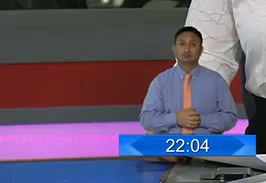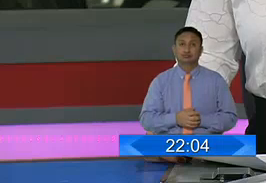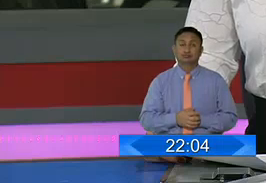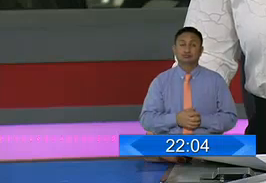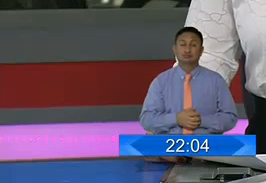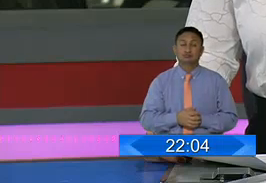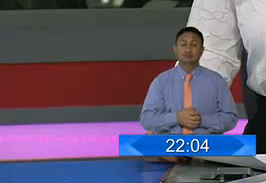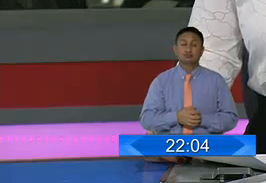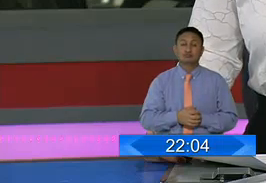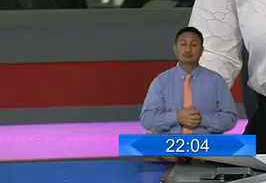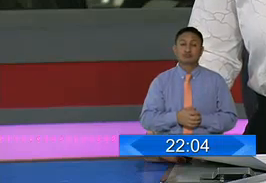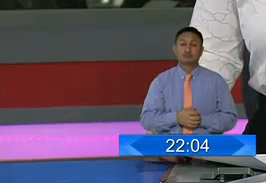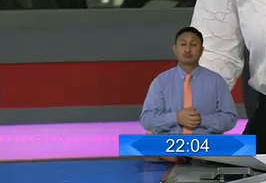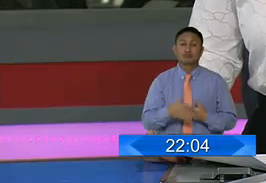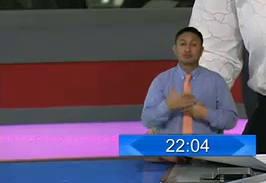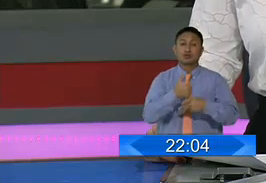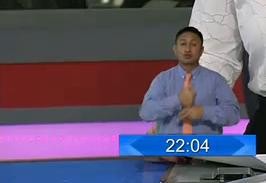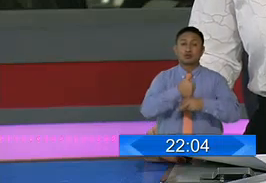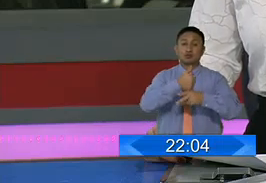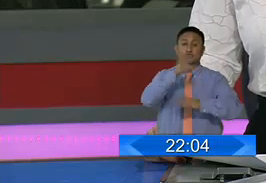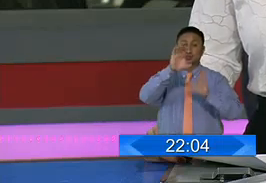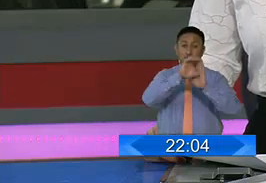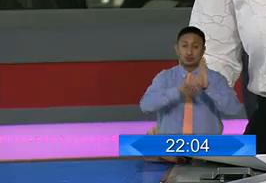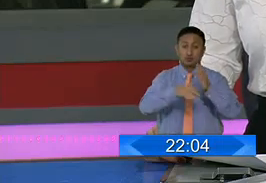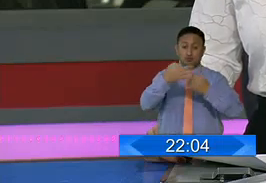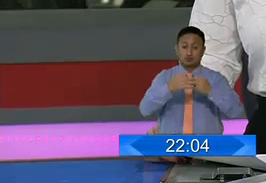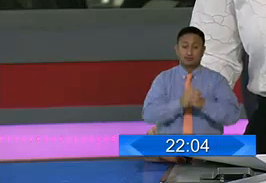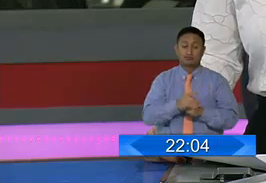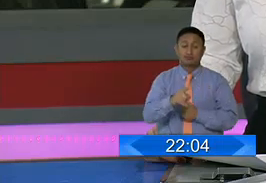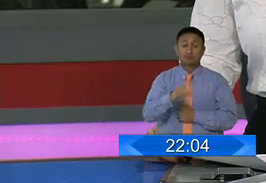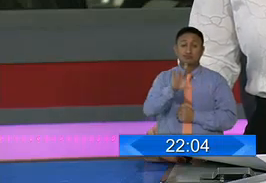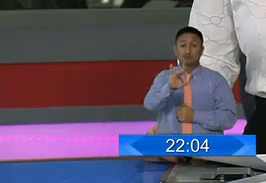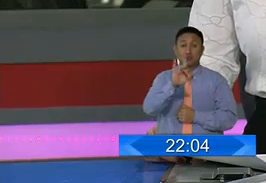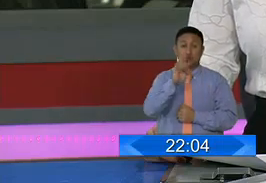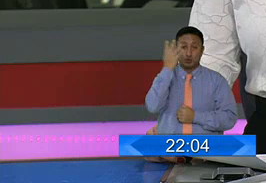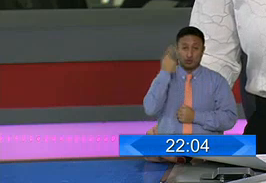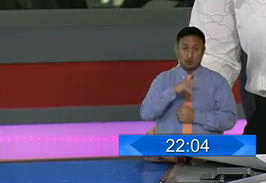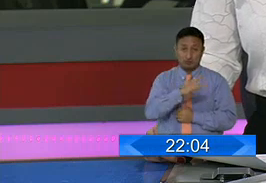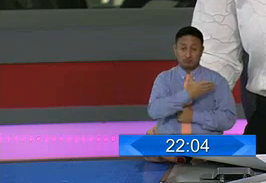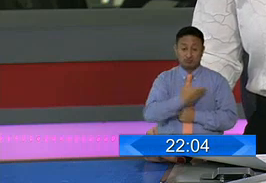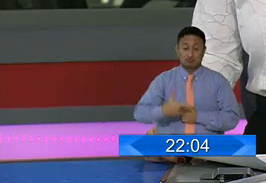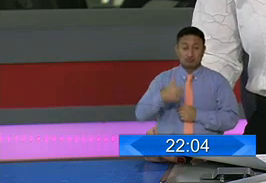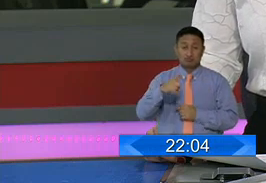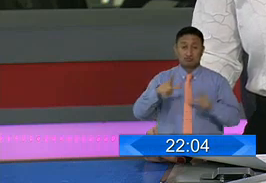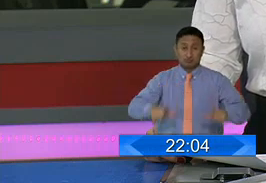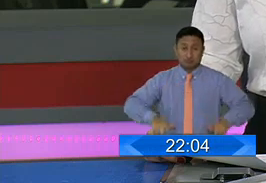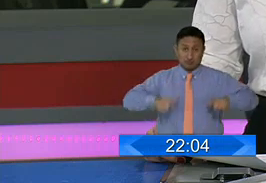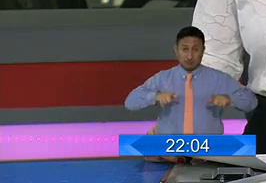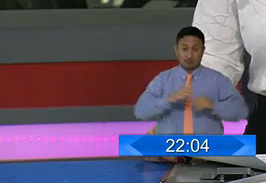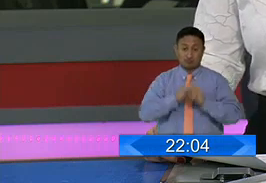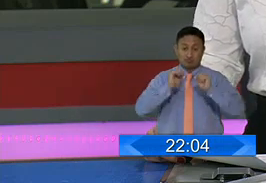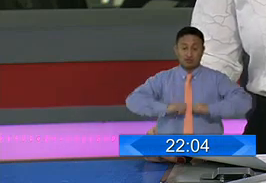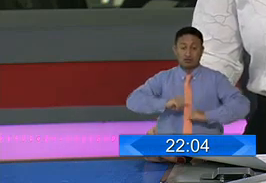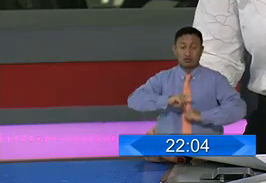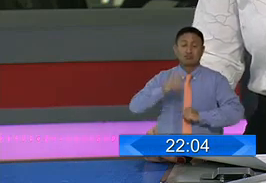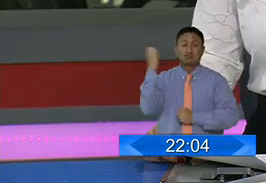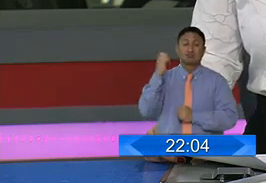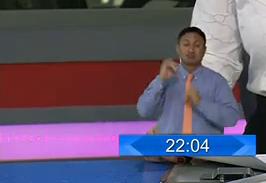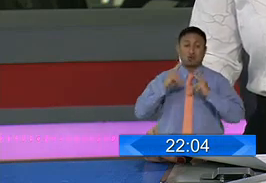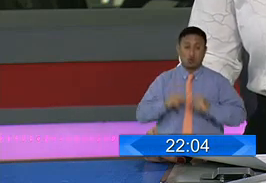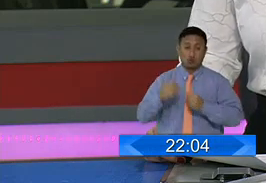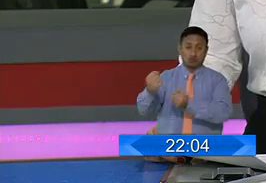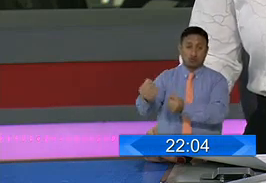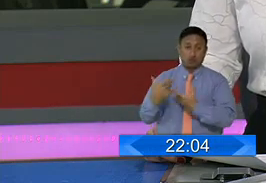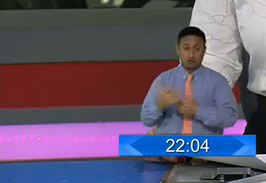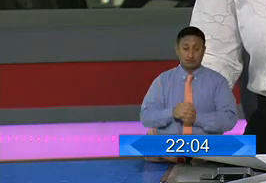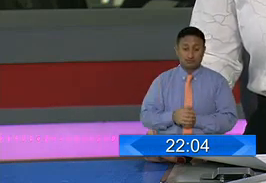La Corte Constitucional da plazo de ocho días al Presidente de la República, Lenín Moreno, para que remita información sobre la emergencia sanitaria